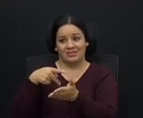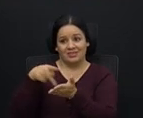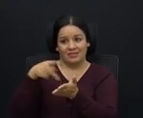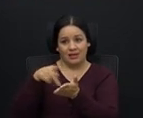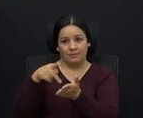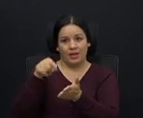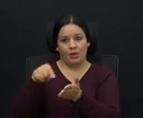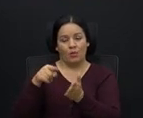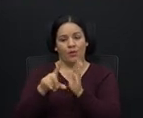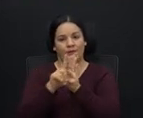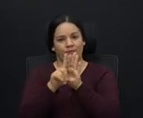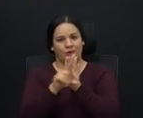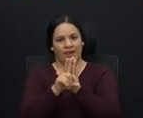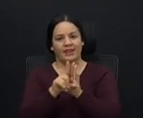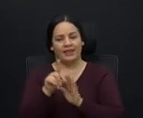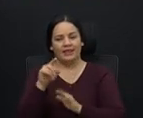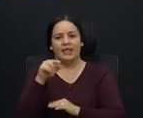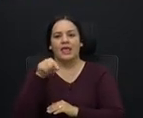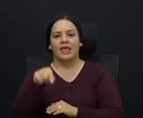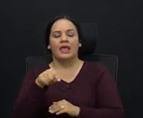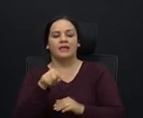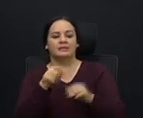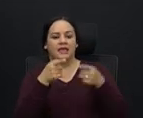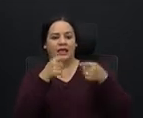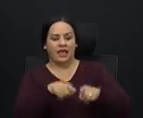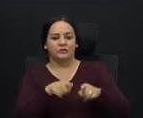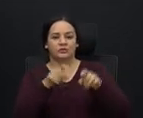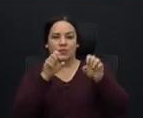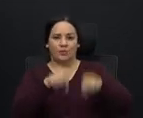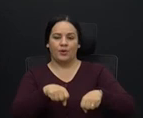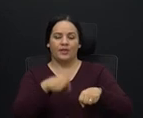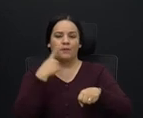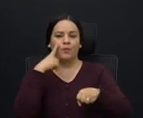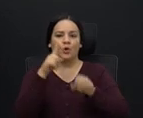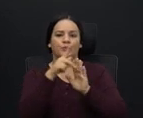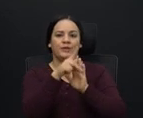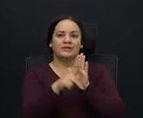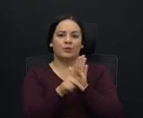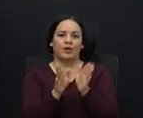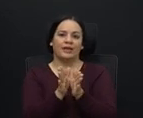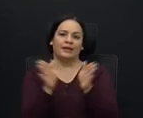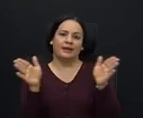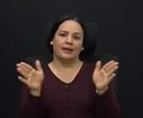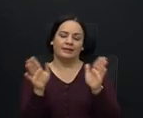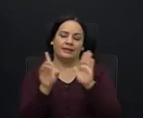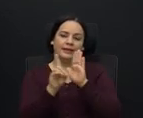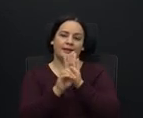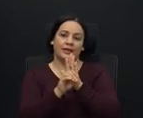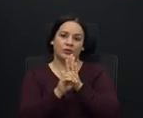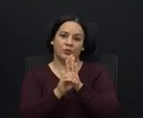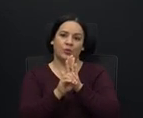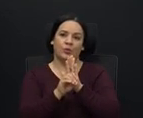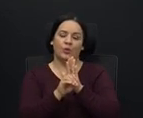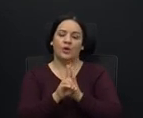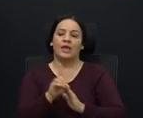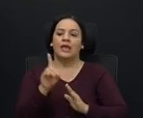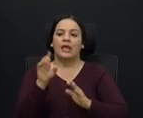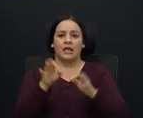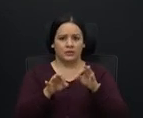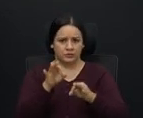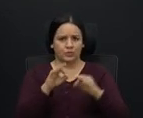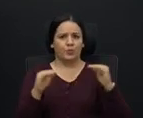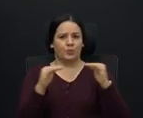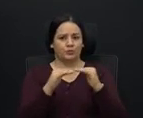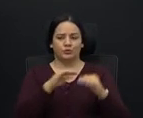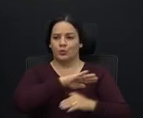caso es posible dado los principios generales del derecho. También es justo que absolutamente a